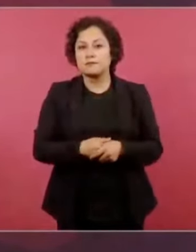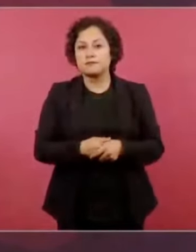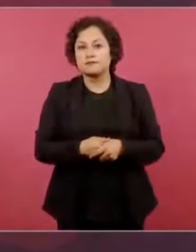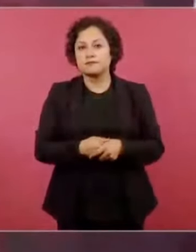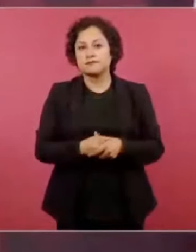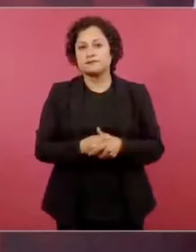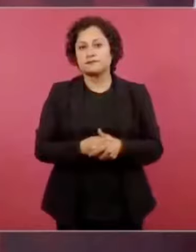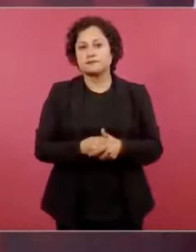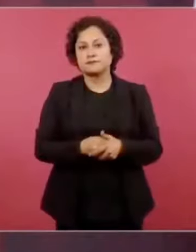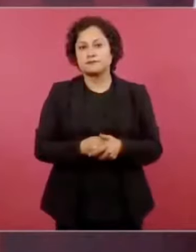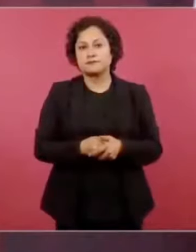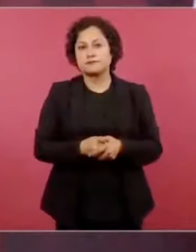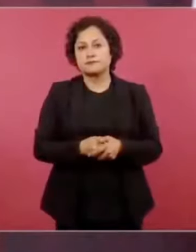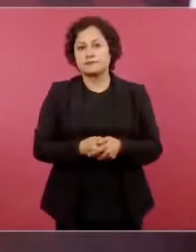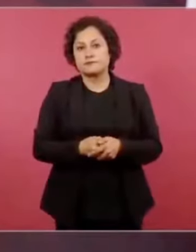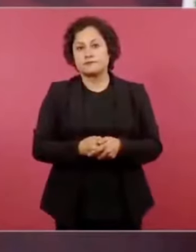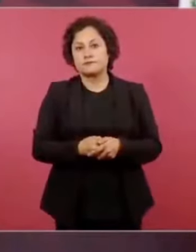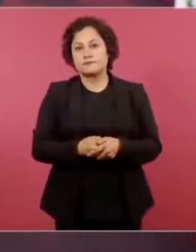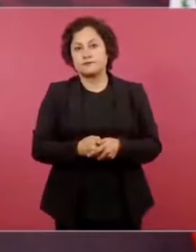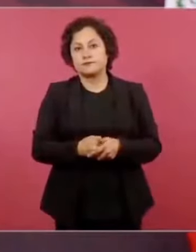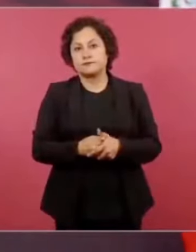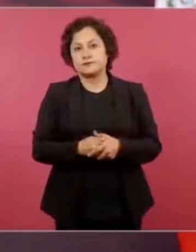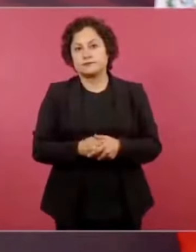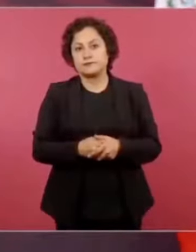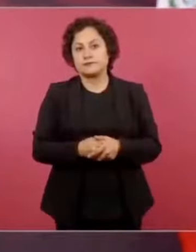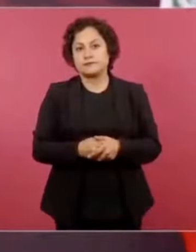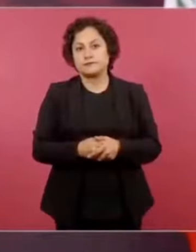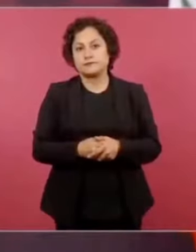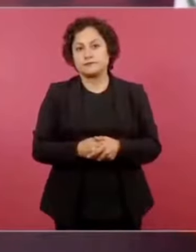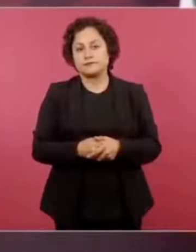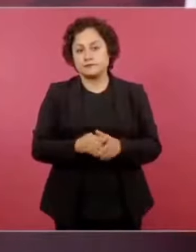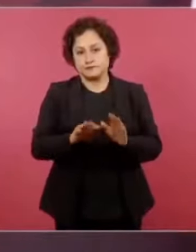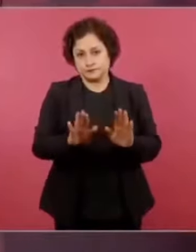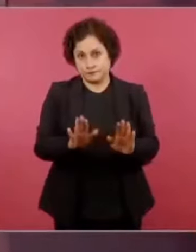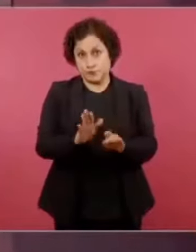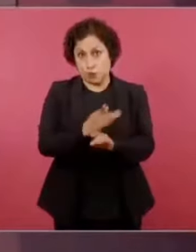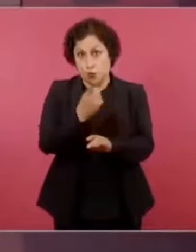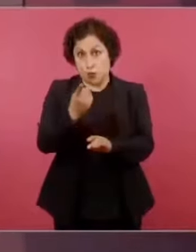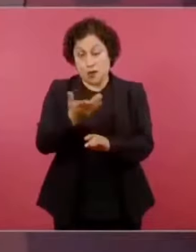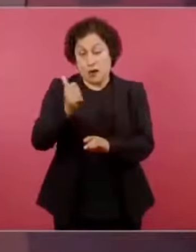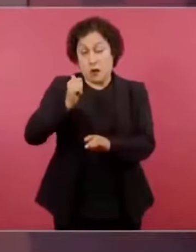Porque antes del periodo neoliberal,